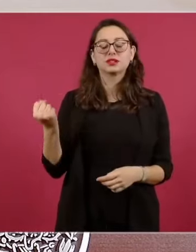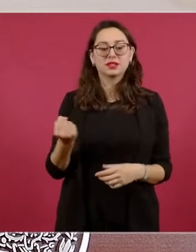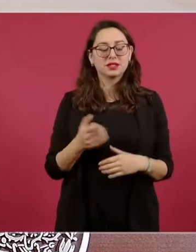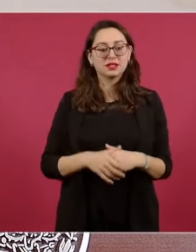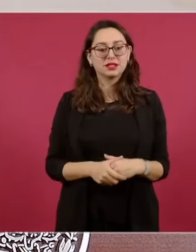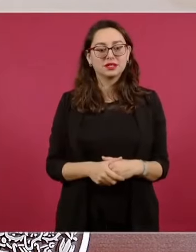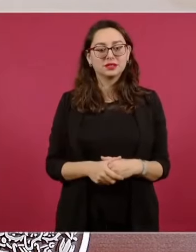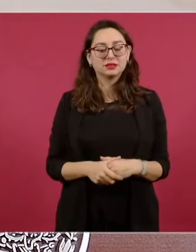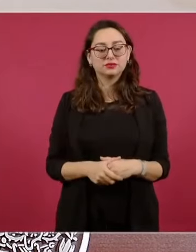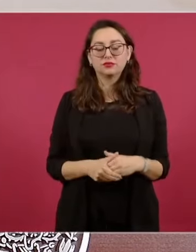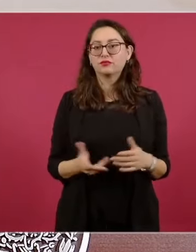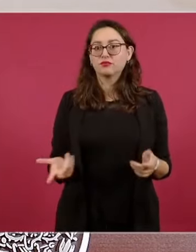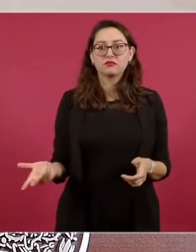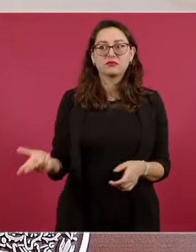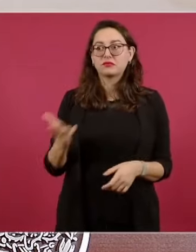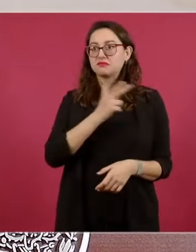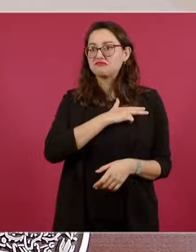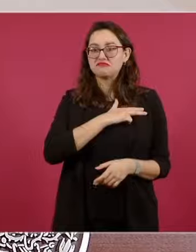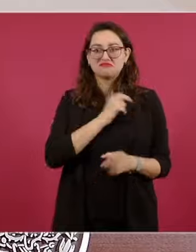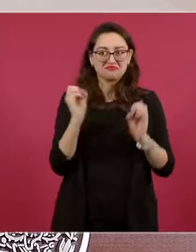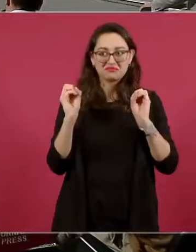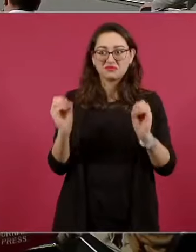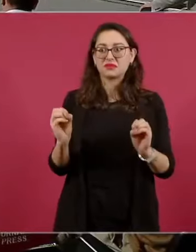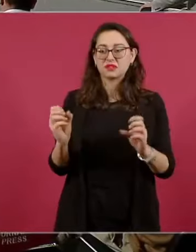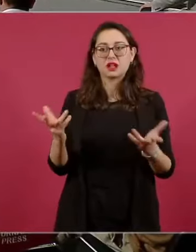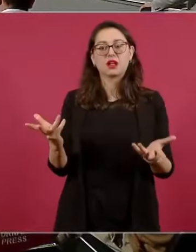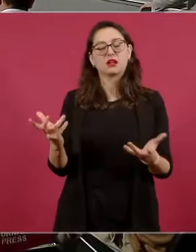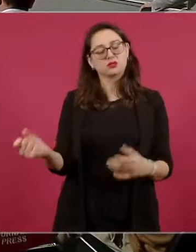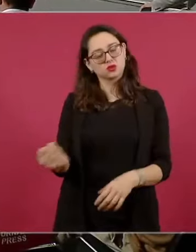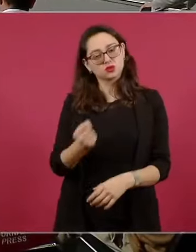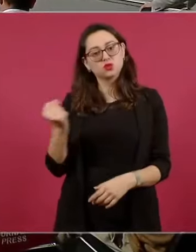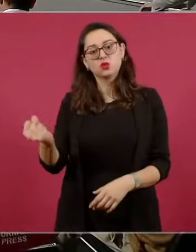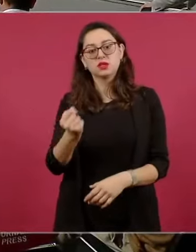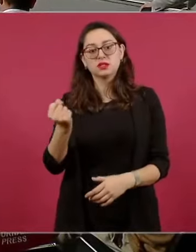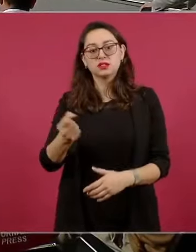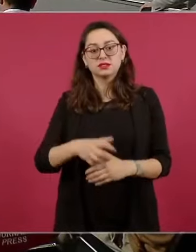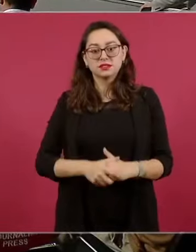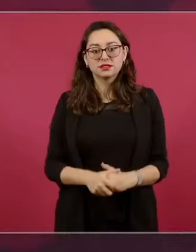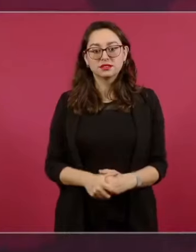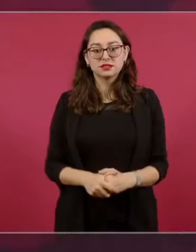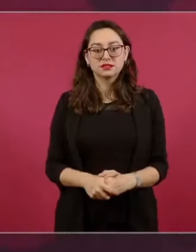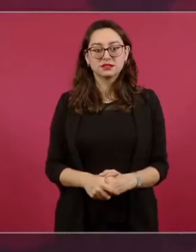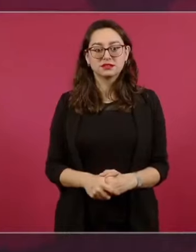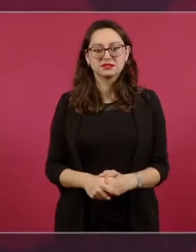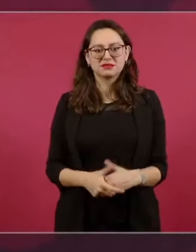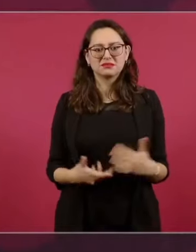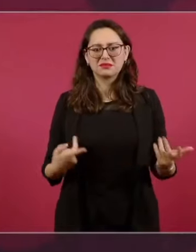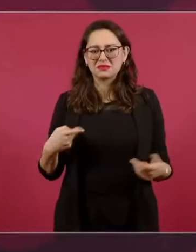que nadie perdió la vida, nadie salió herido. Entonces, ya